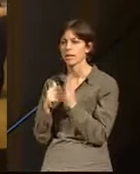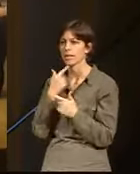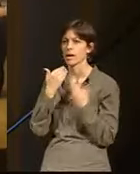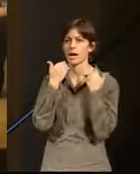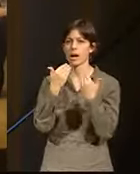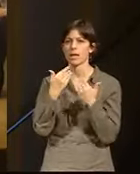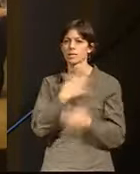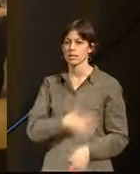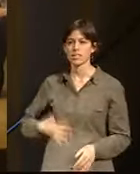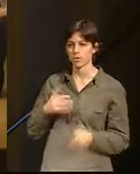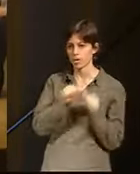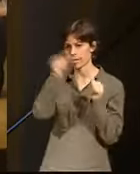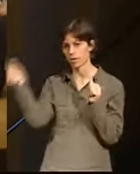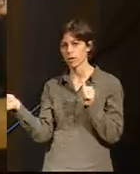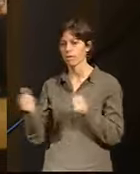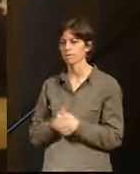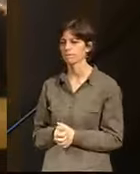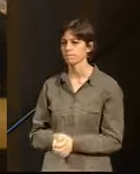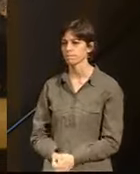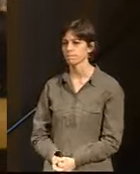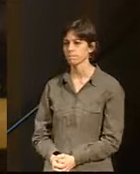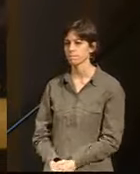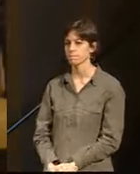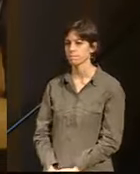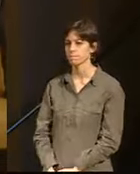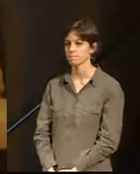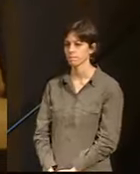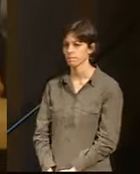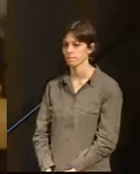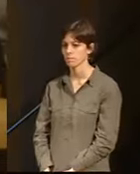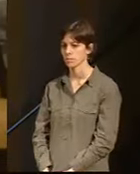más, a disfrutar de la jornada. Muchas gracias. Muchas gracias.